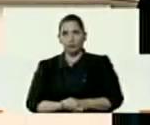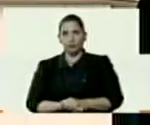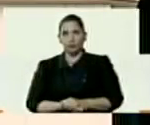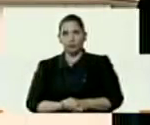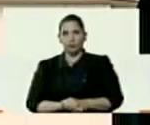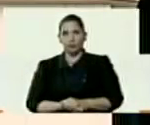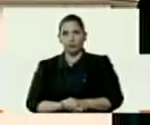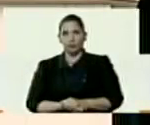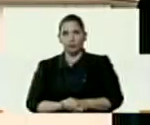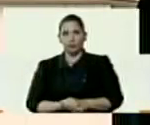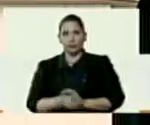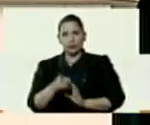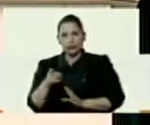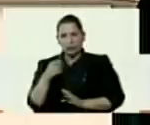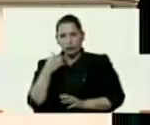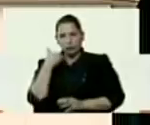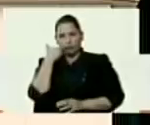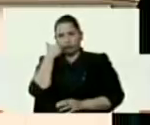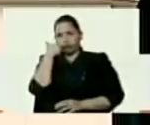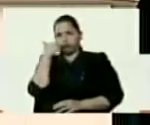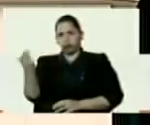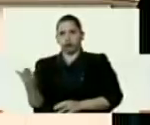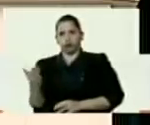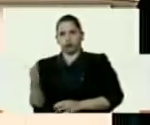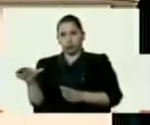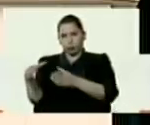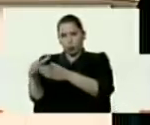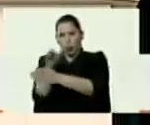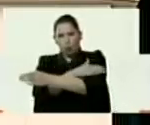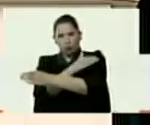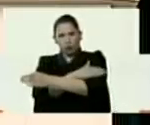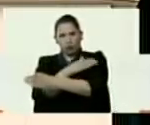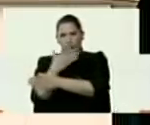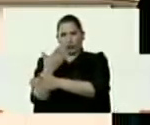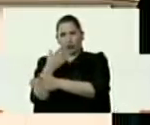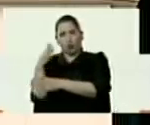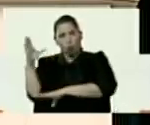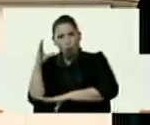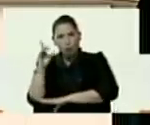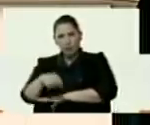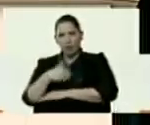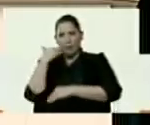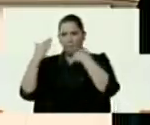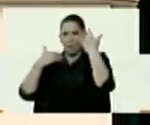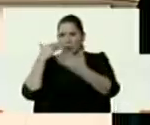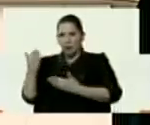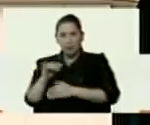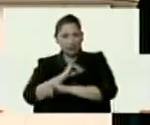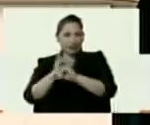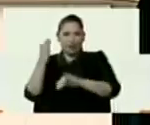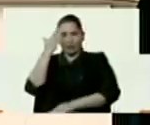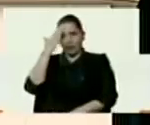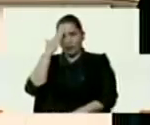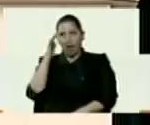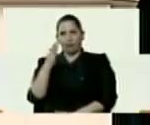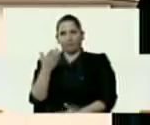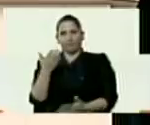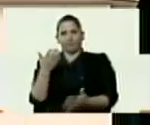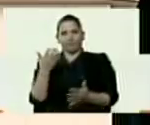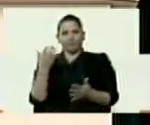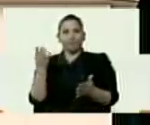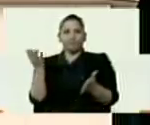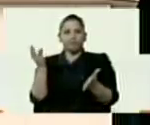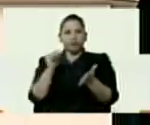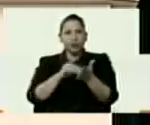Son tan bárbaros. Son tan predecibles que ya sabíamos que venían con la